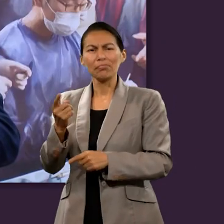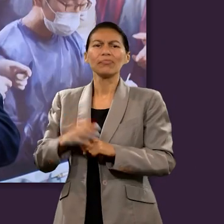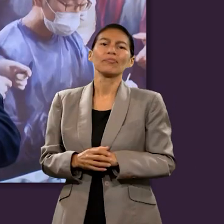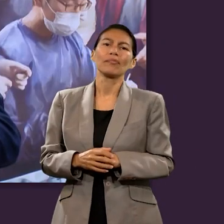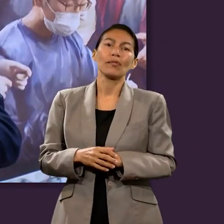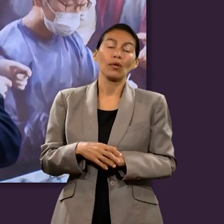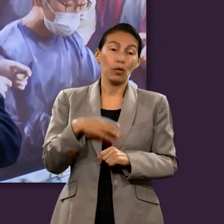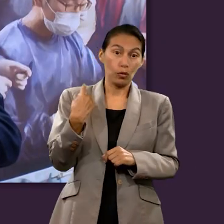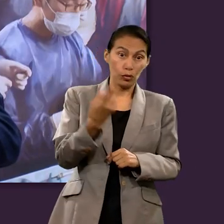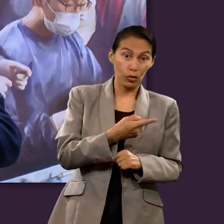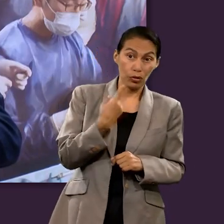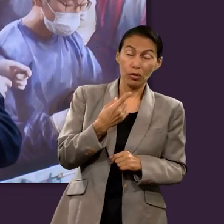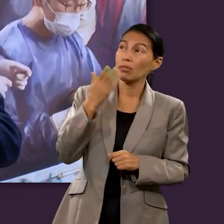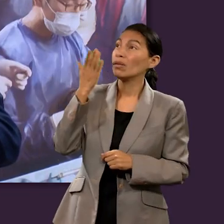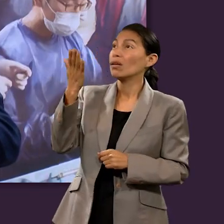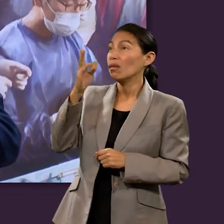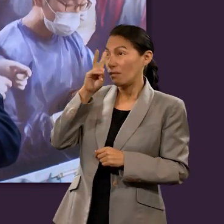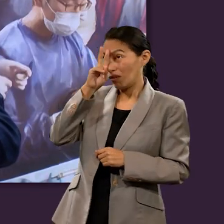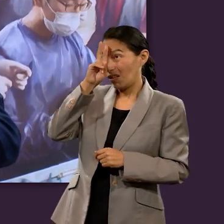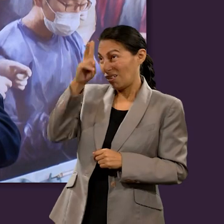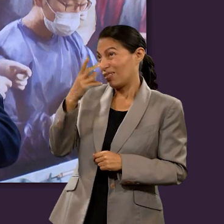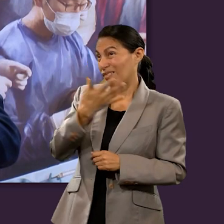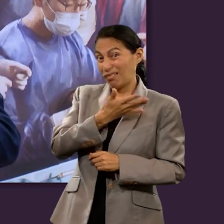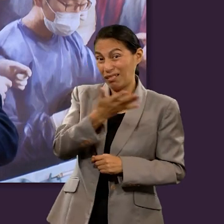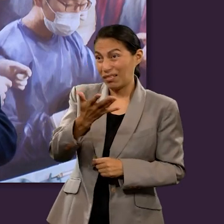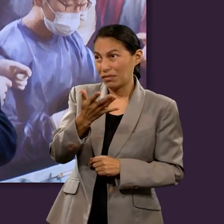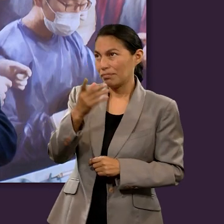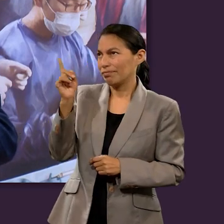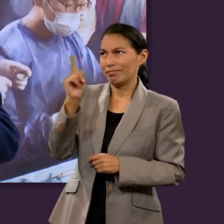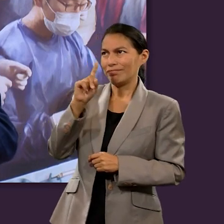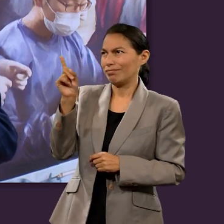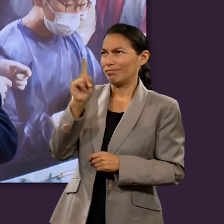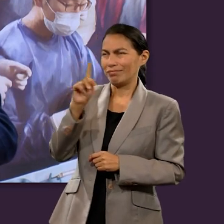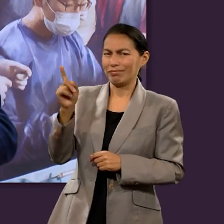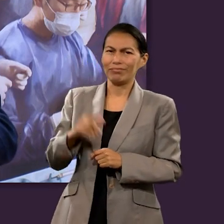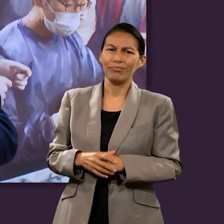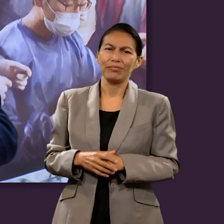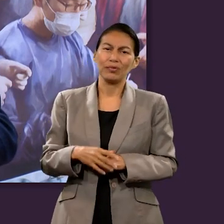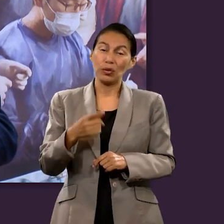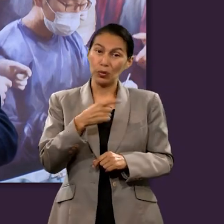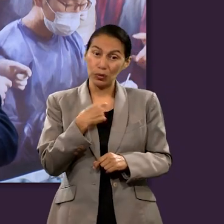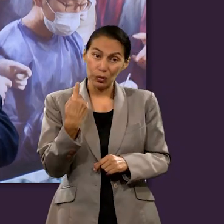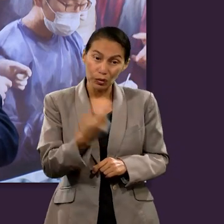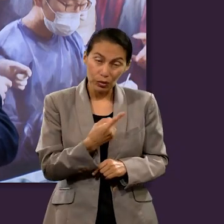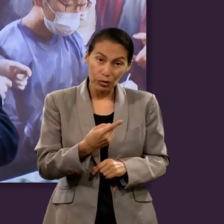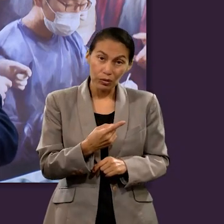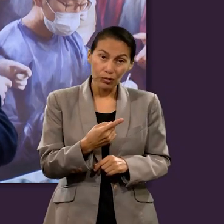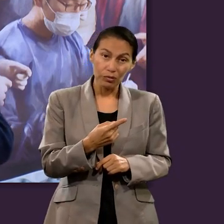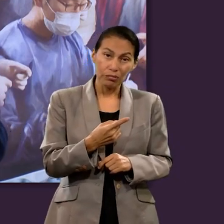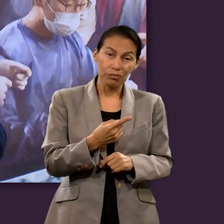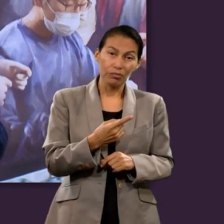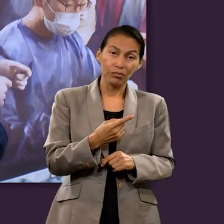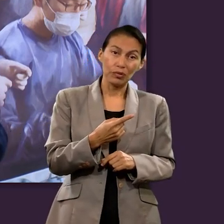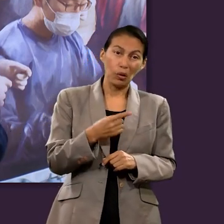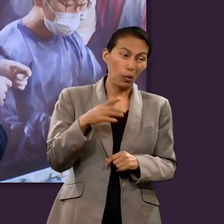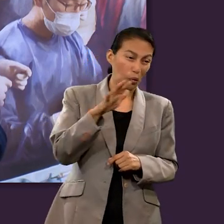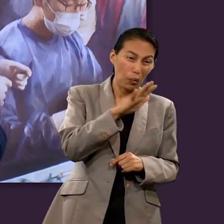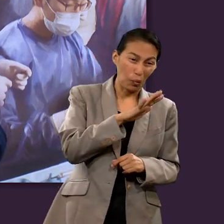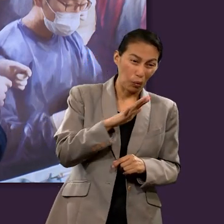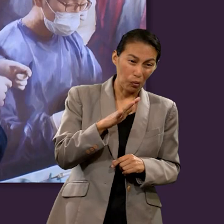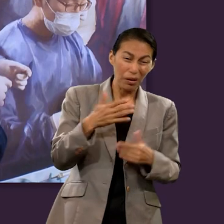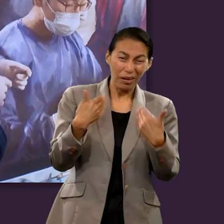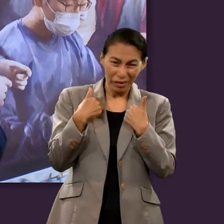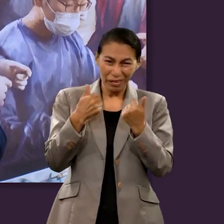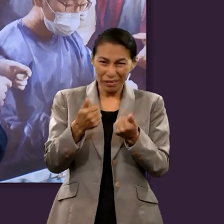allá la razón por la cual no es conveniente que nosotros pidamos por venganza es porque no tenemos